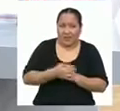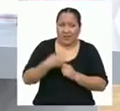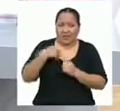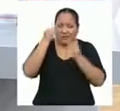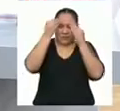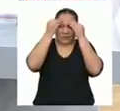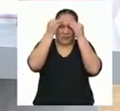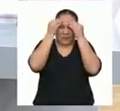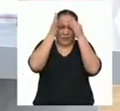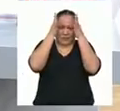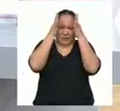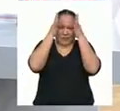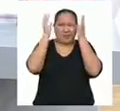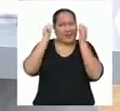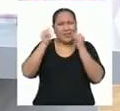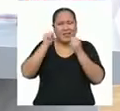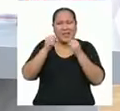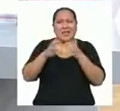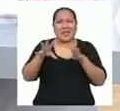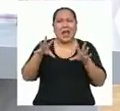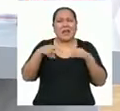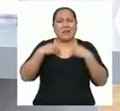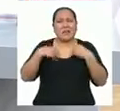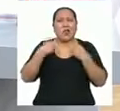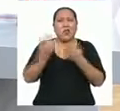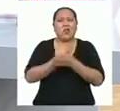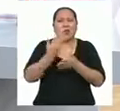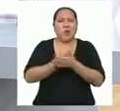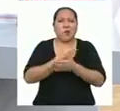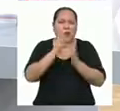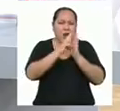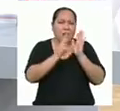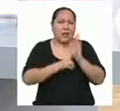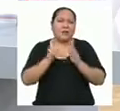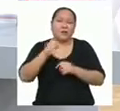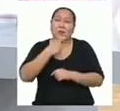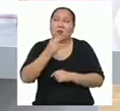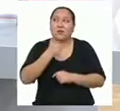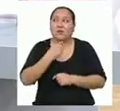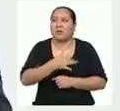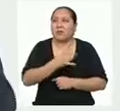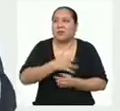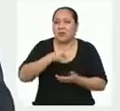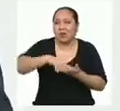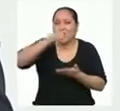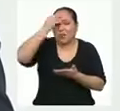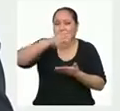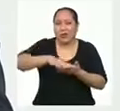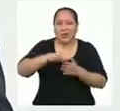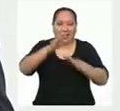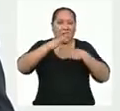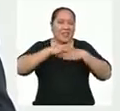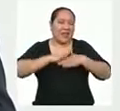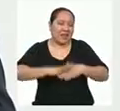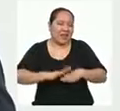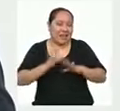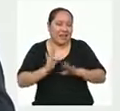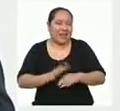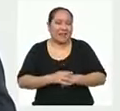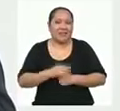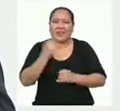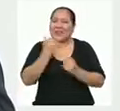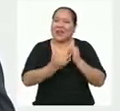mi cerebro se está acostumbrando a las nuevas fórmulas y eso me gusta porque siento que estoy aprendiendo más. Tranquila, Yaremis.